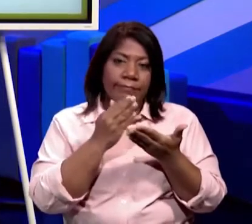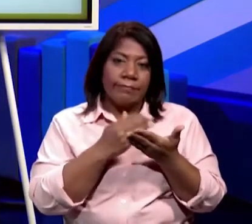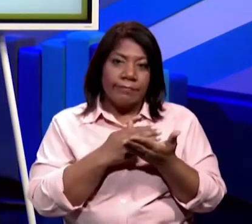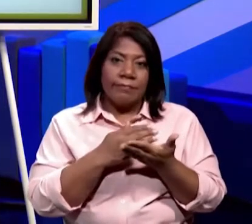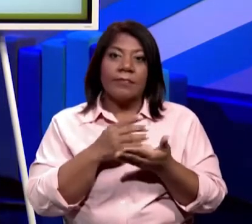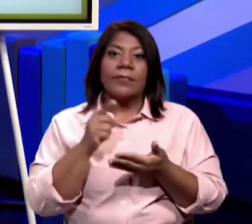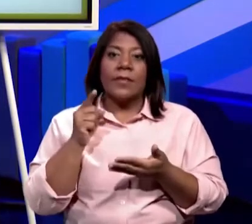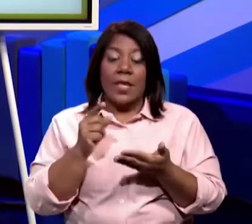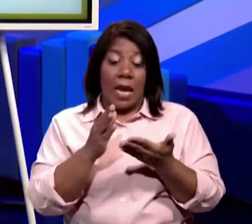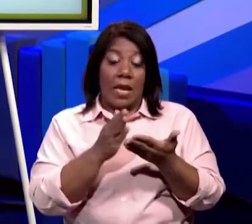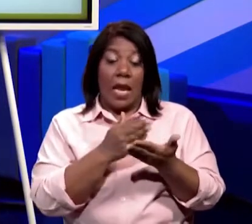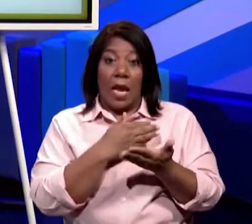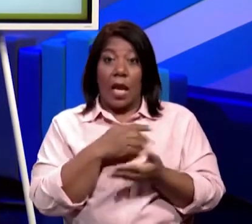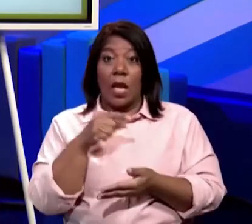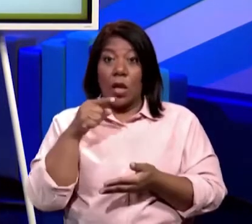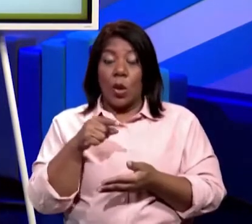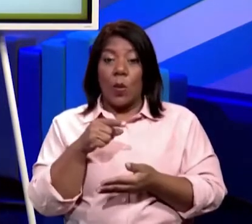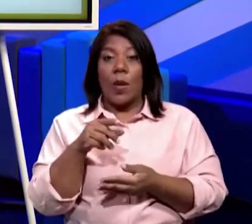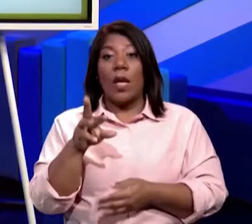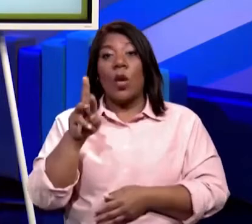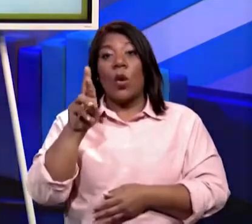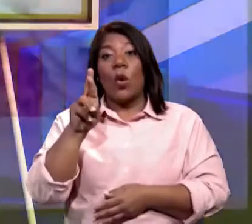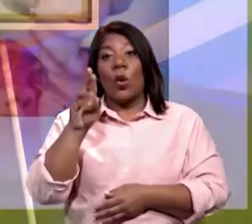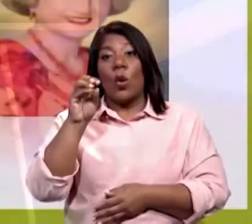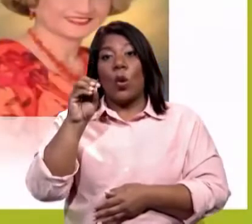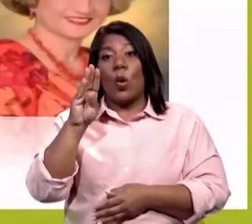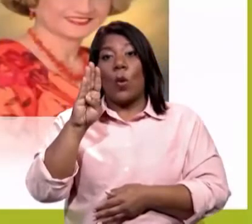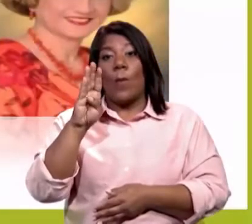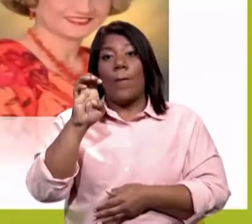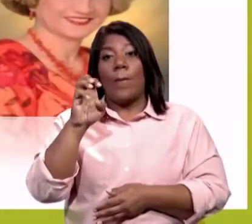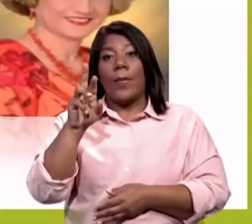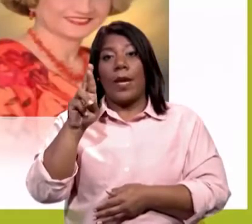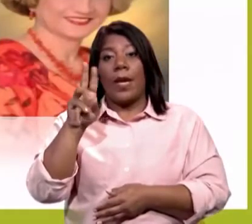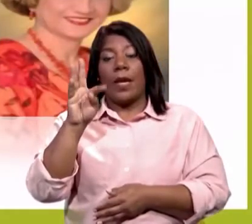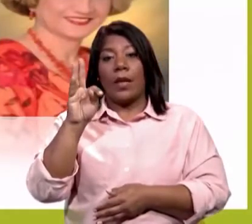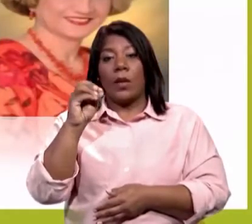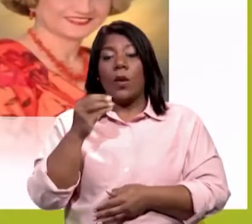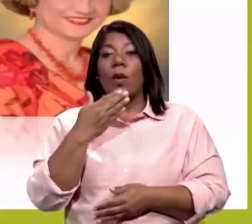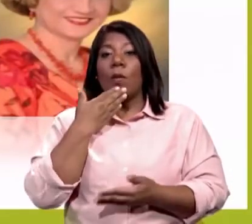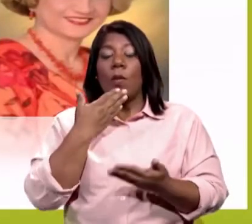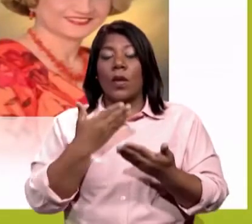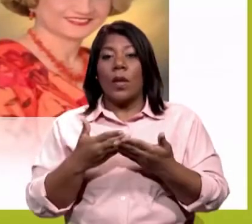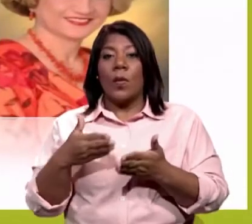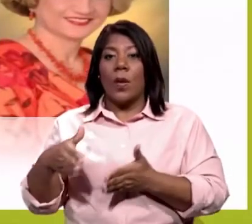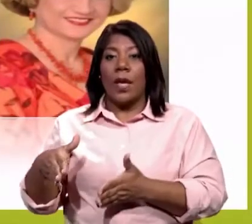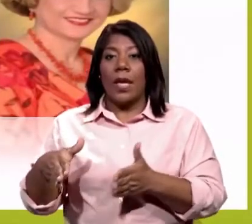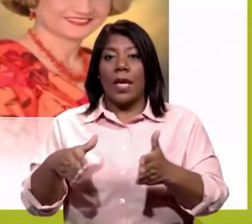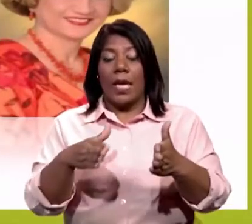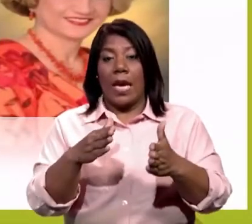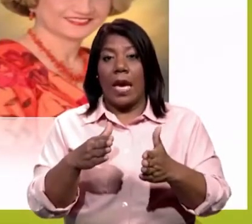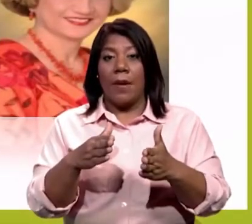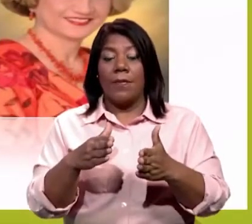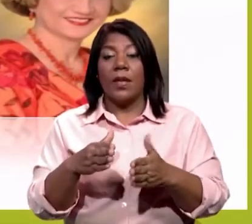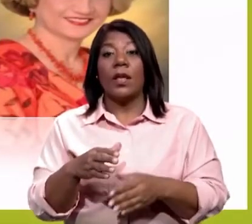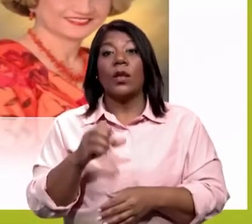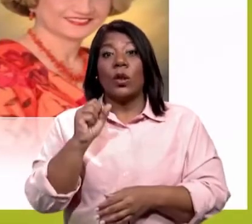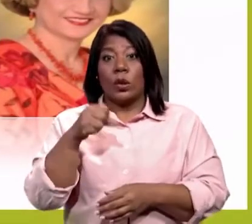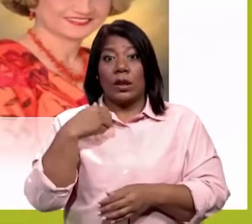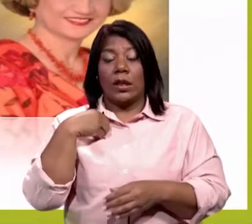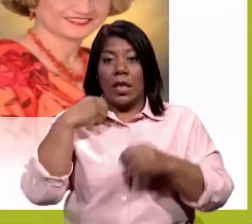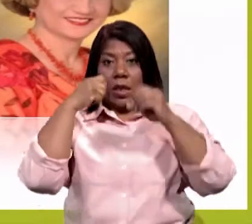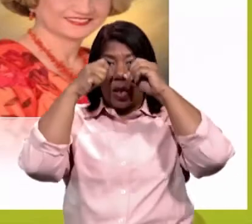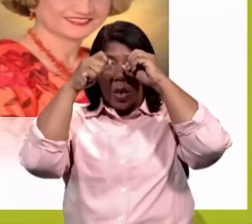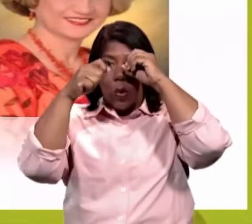años de la novela Roberto por el Buen Camino. Y Rose tiene un video,